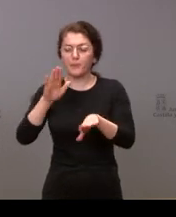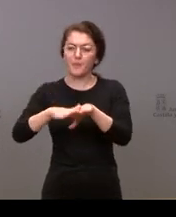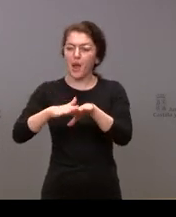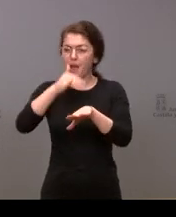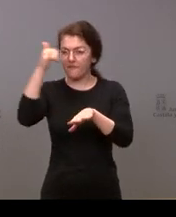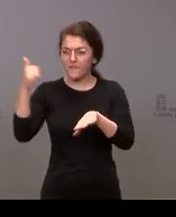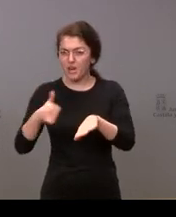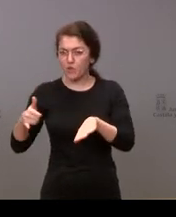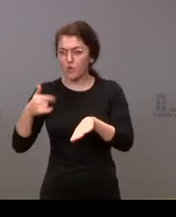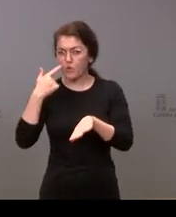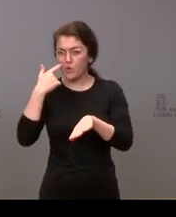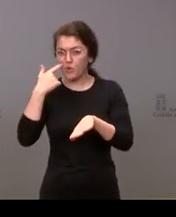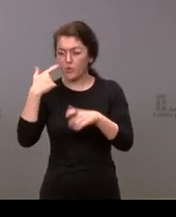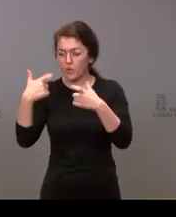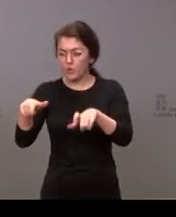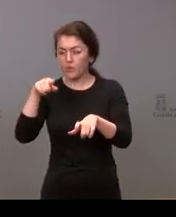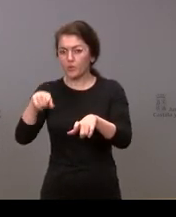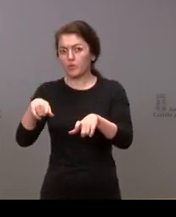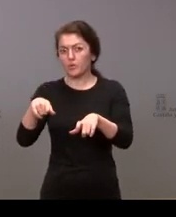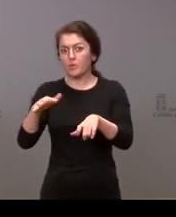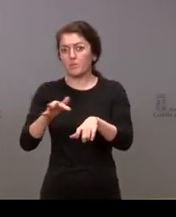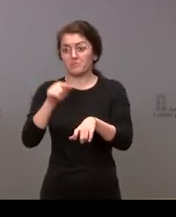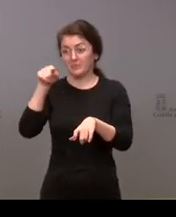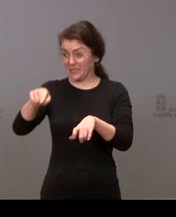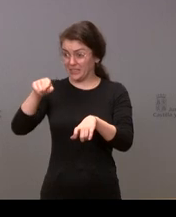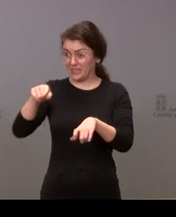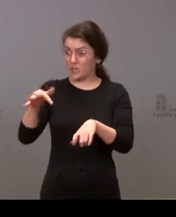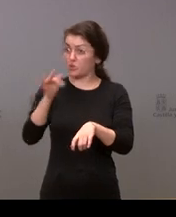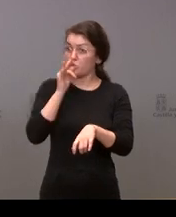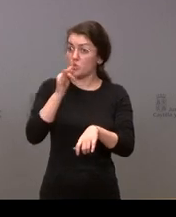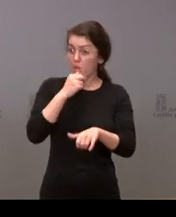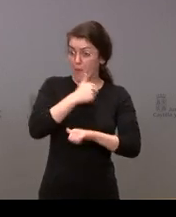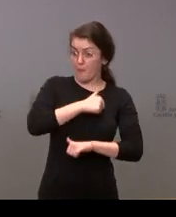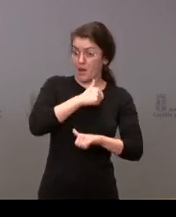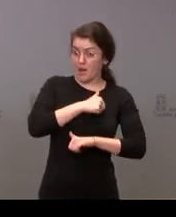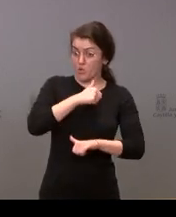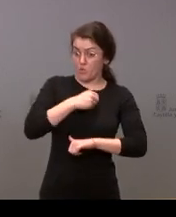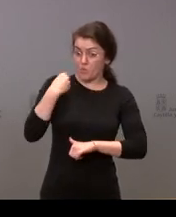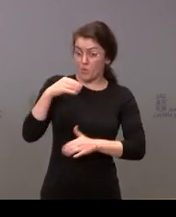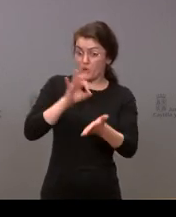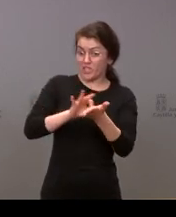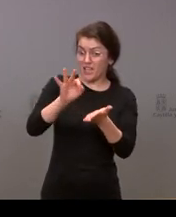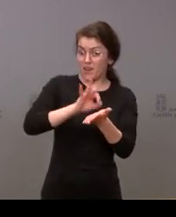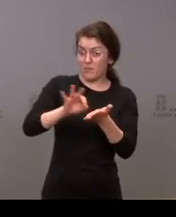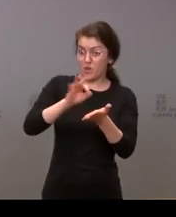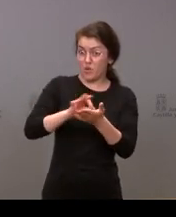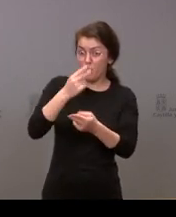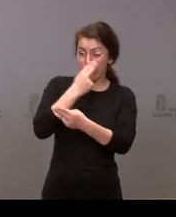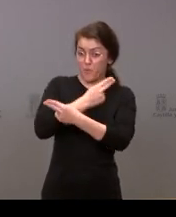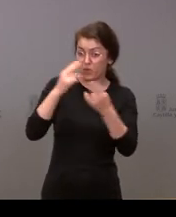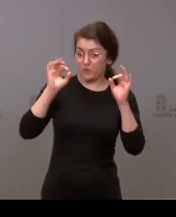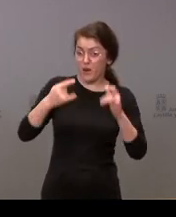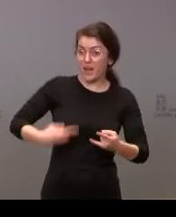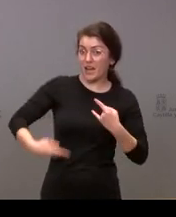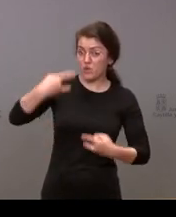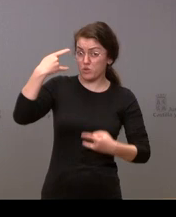donde por otra parte siguen a la espera del servicio de radioterapia público comprometido ya en el mandato anterior